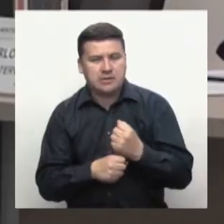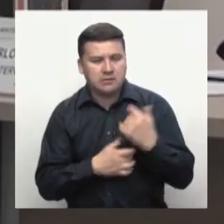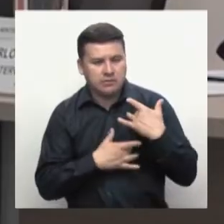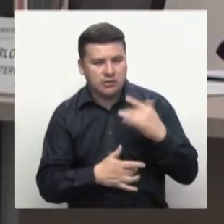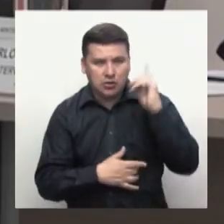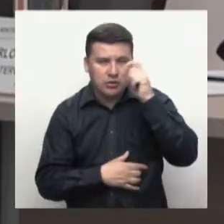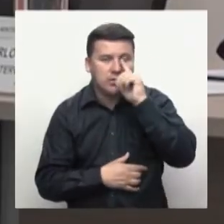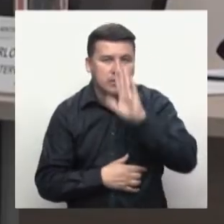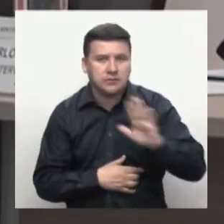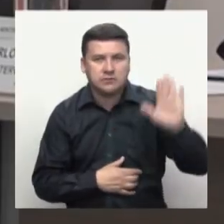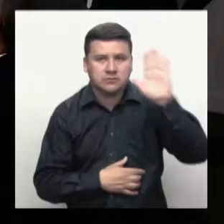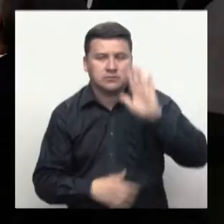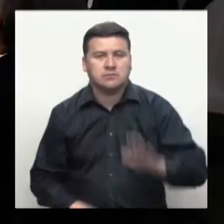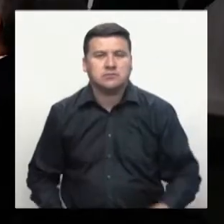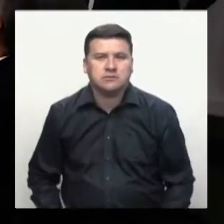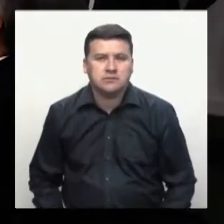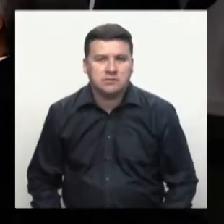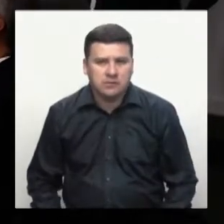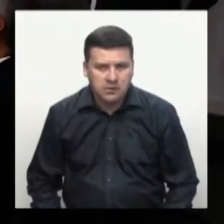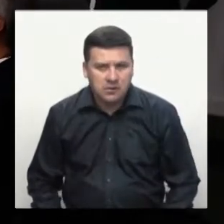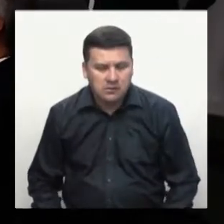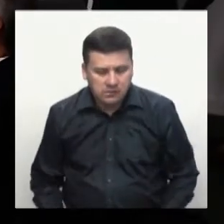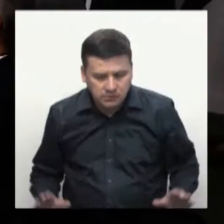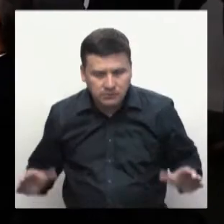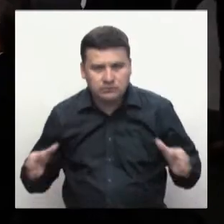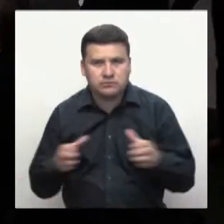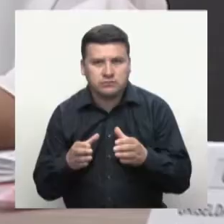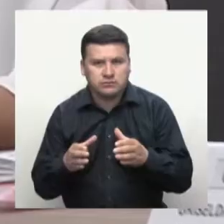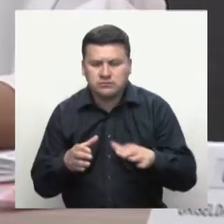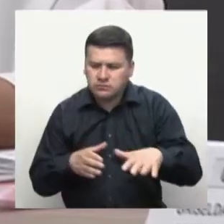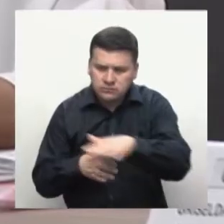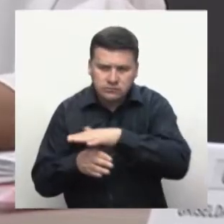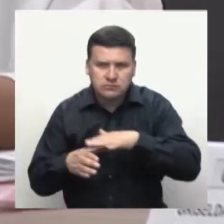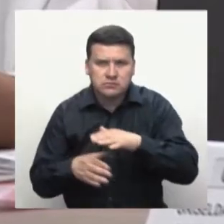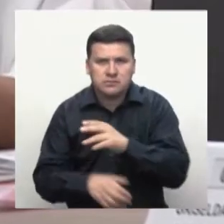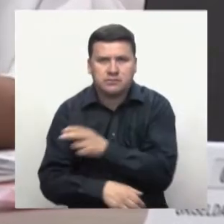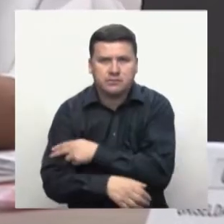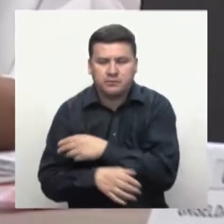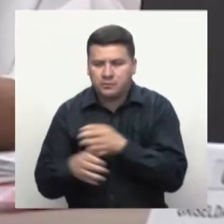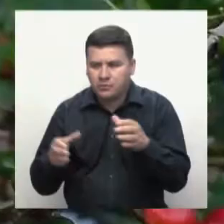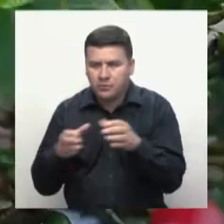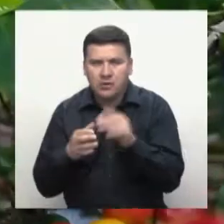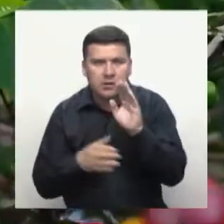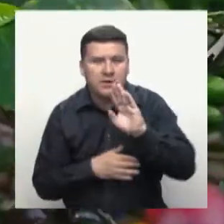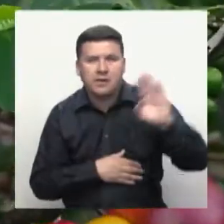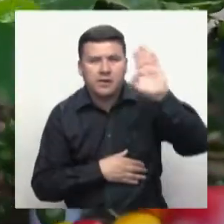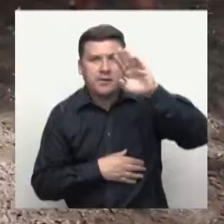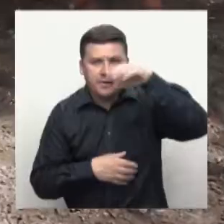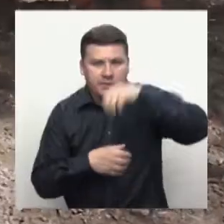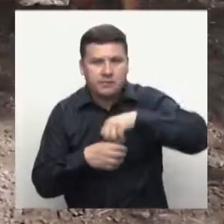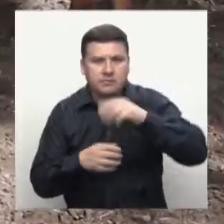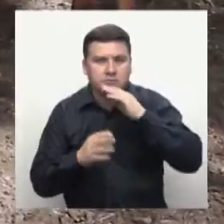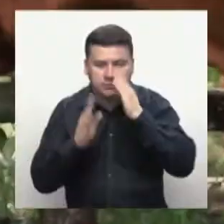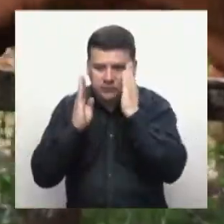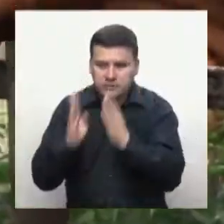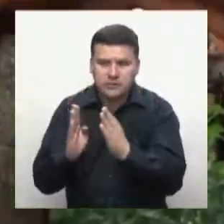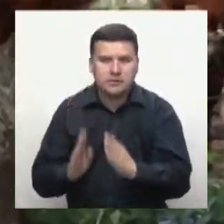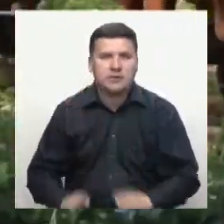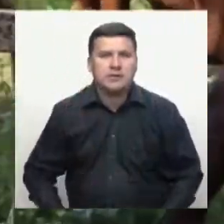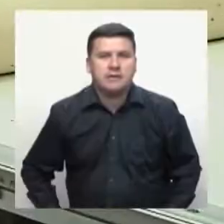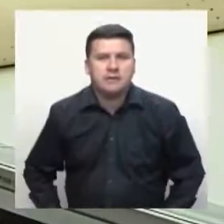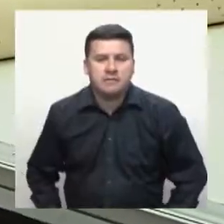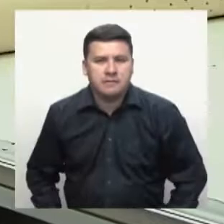Estas comisiones, también conocidas como subcomités regionales y departamentales de desarrollo administrativo, ayudarán a la puesta en marcha de políticas